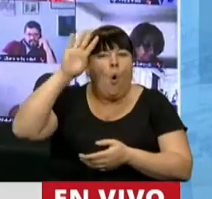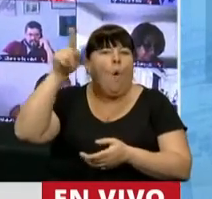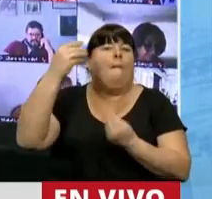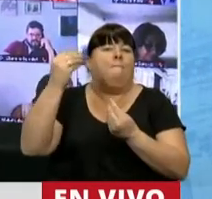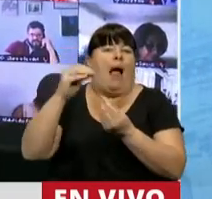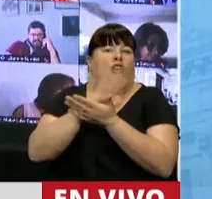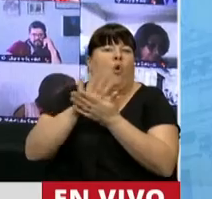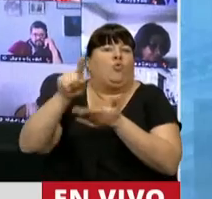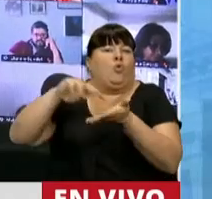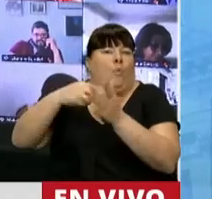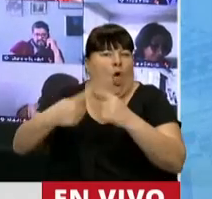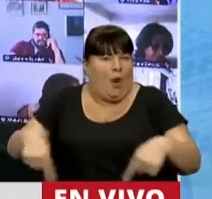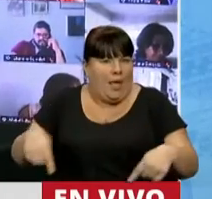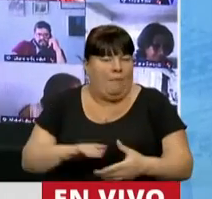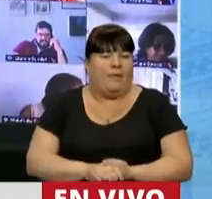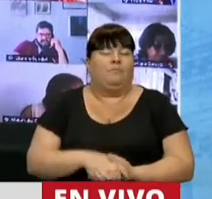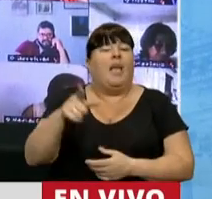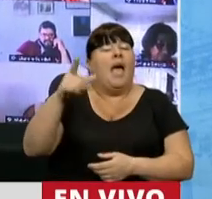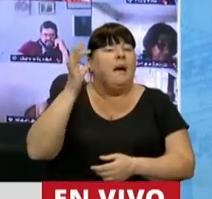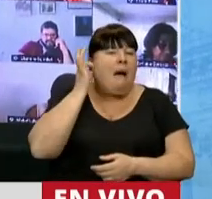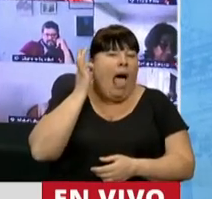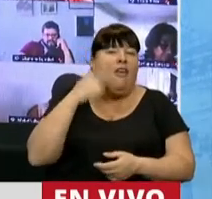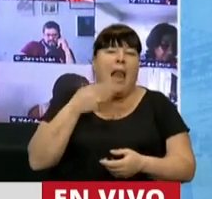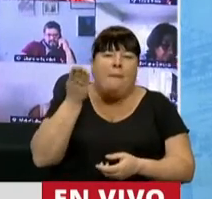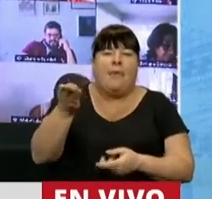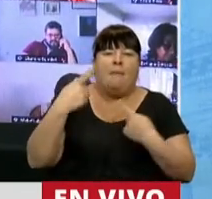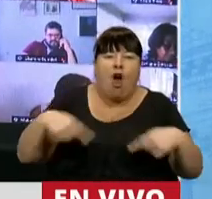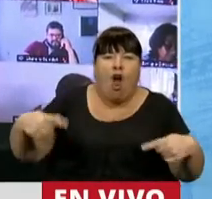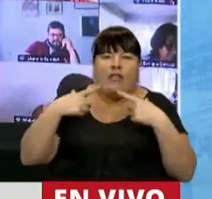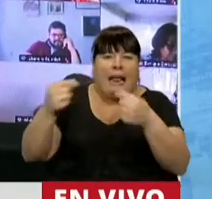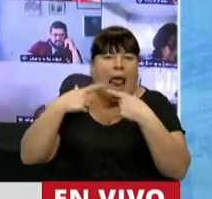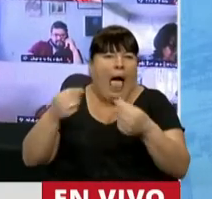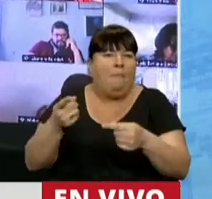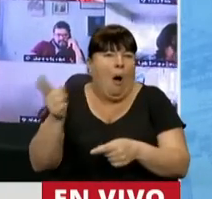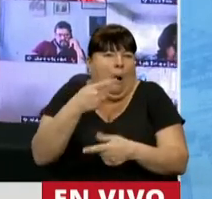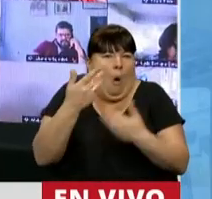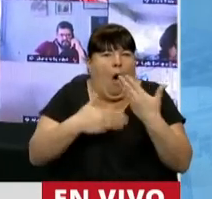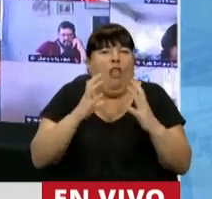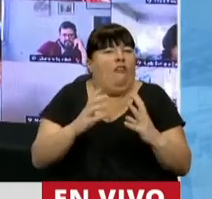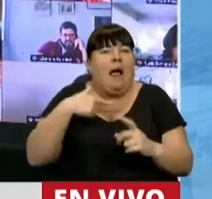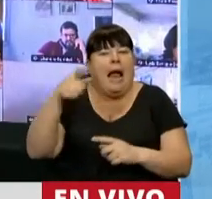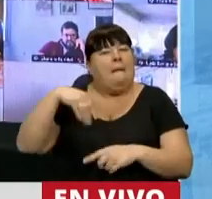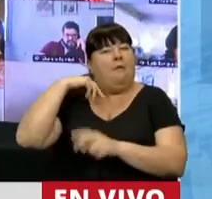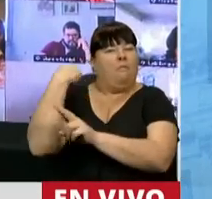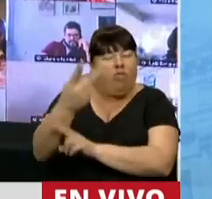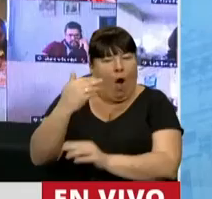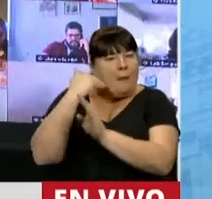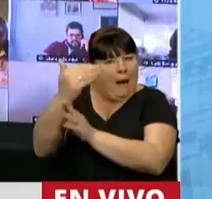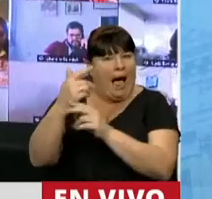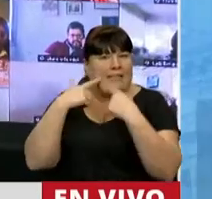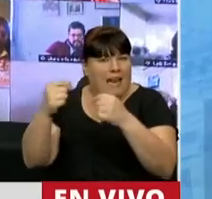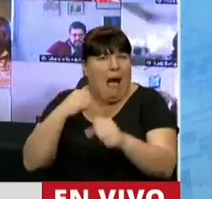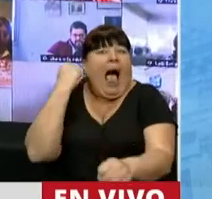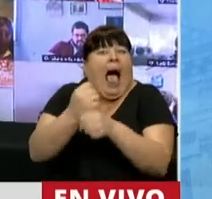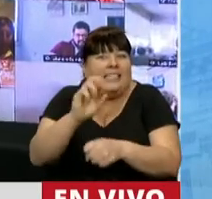sus demonios. A Maradona le exigíamos más de lo que se le tiene que exigir un jugador de fútbol, y hasta sus